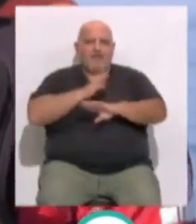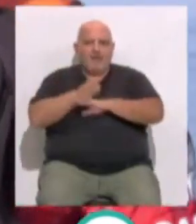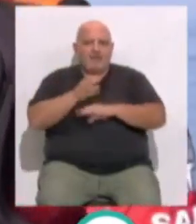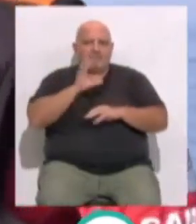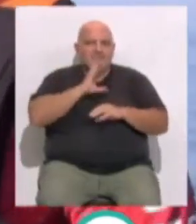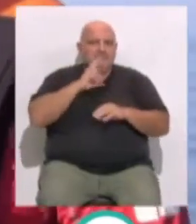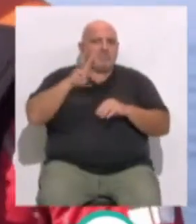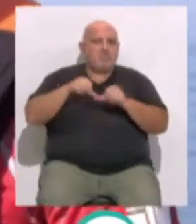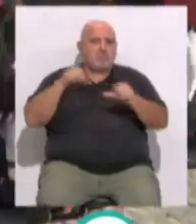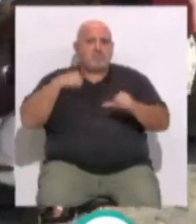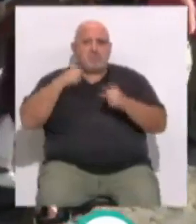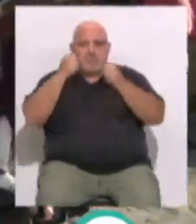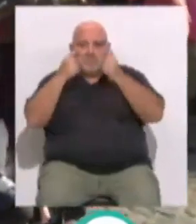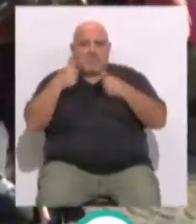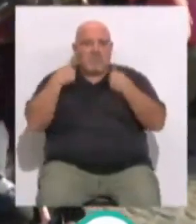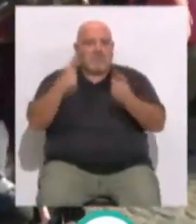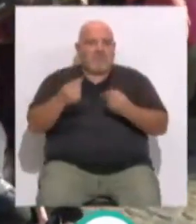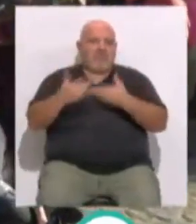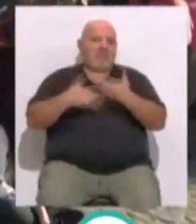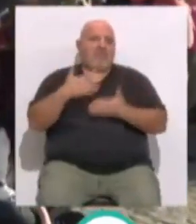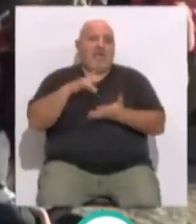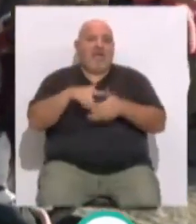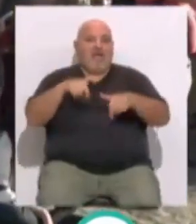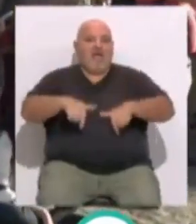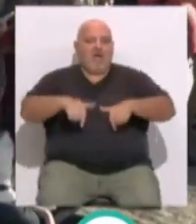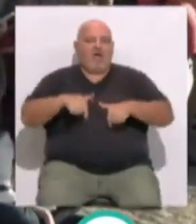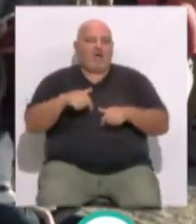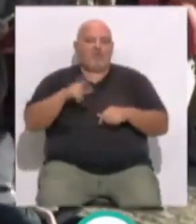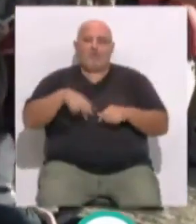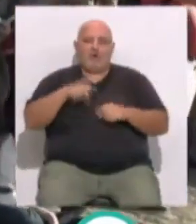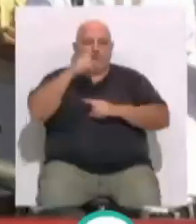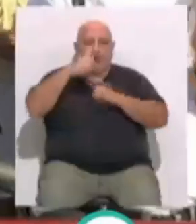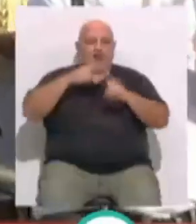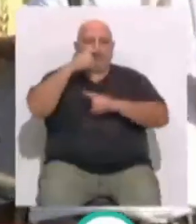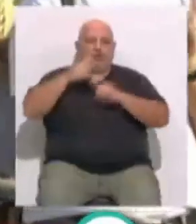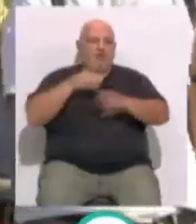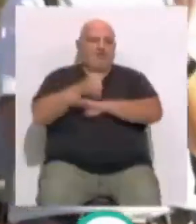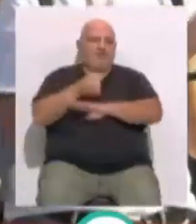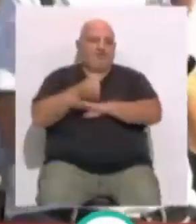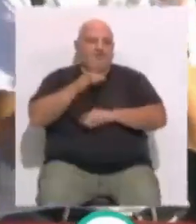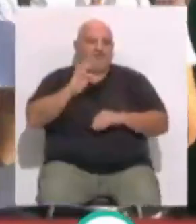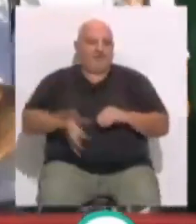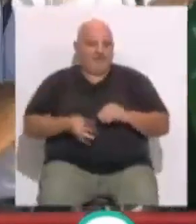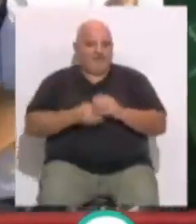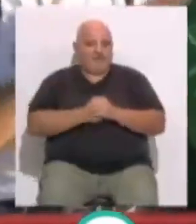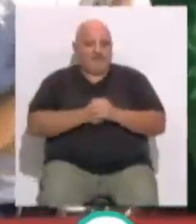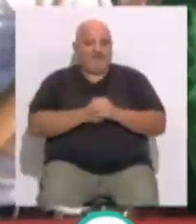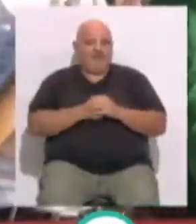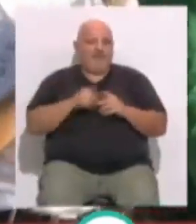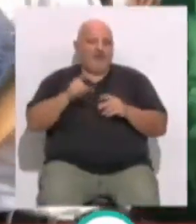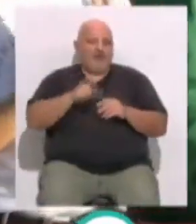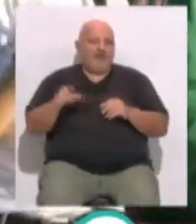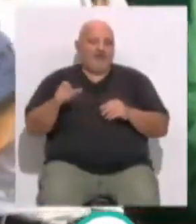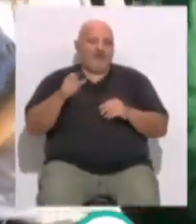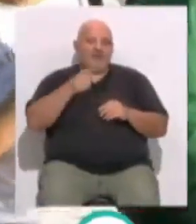esto es el GP... ...no lo conocíamos mucho y a partir de ahora no nos vamos a perder un evento. Toda la gente que está